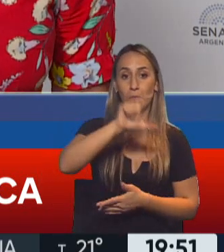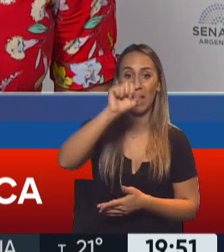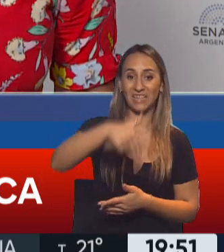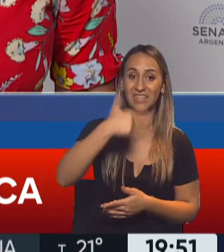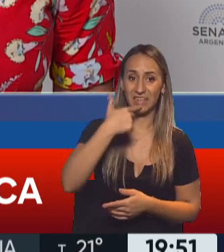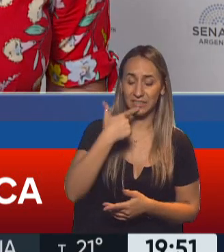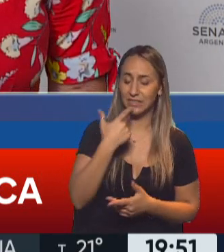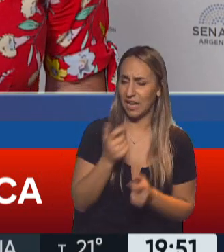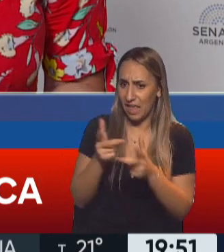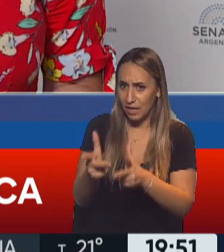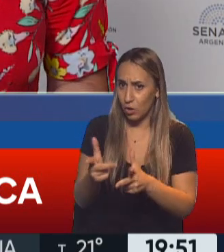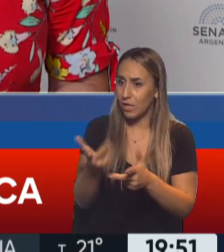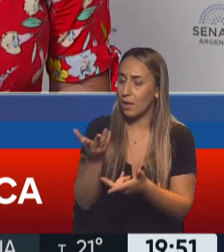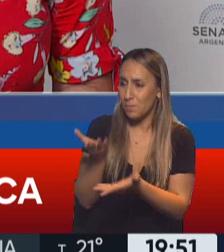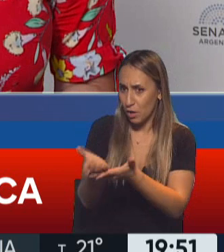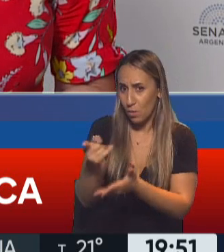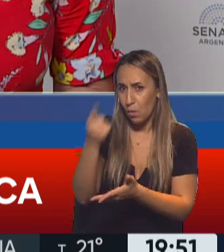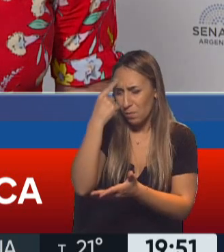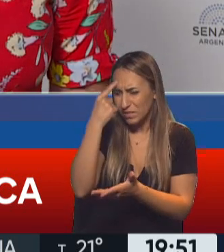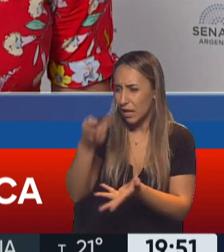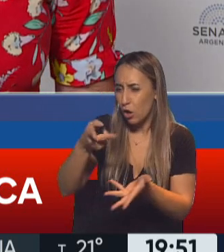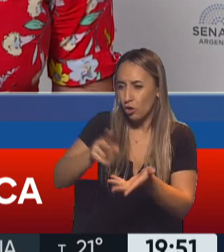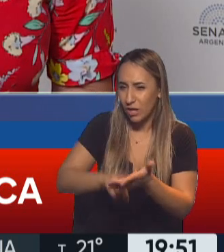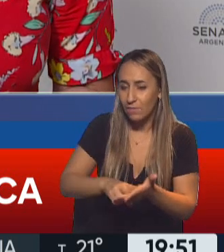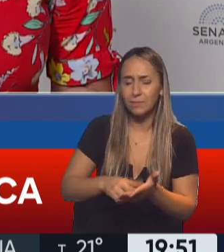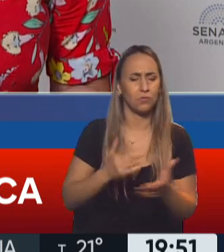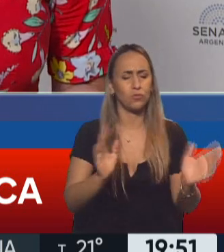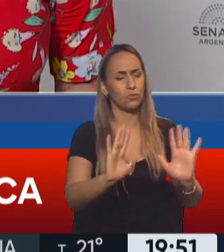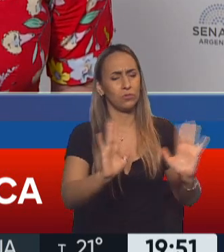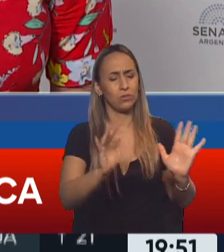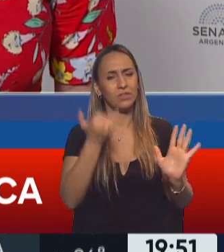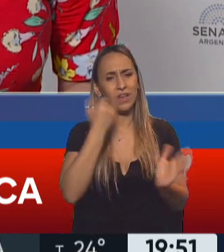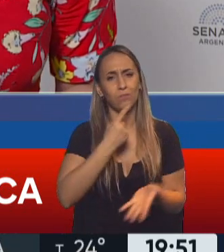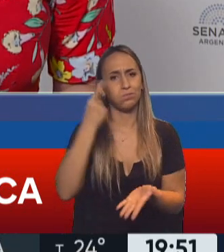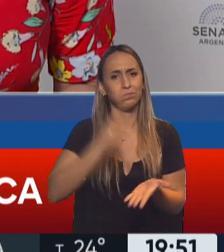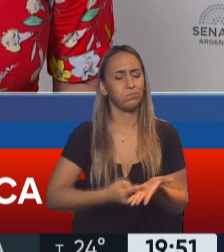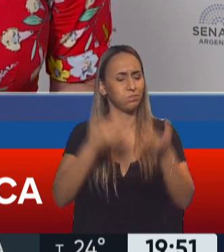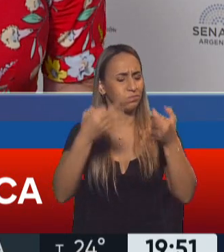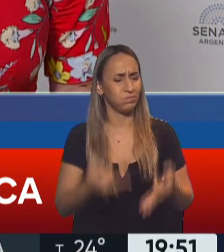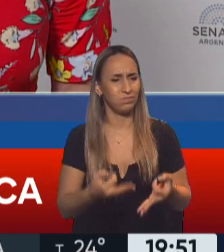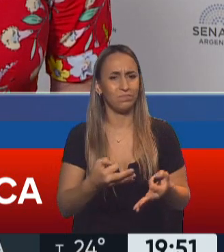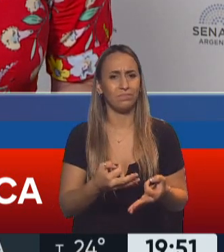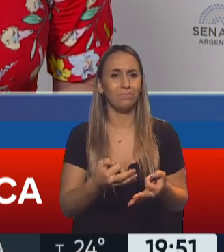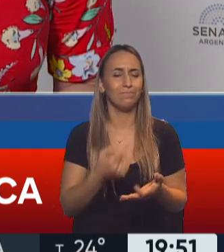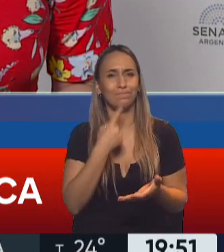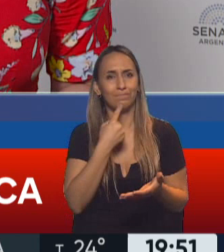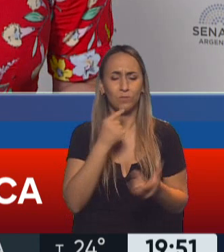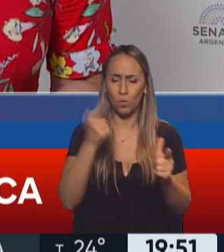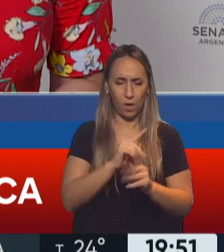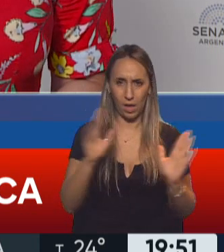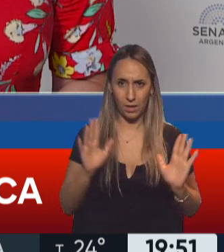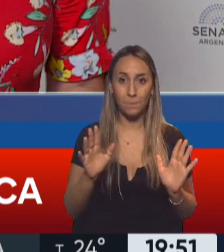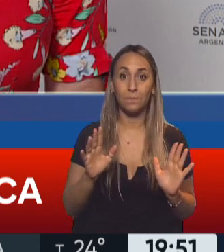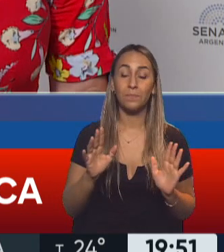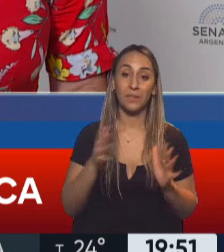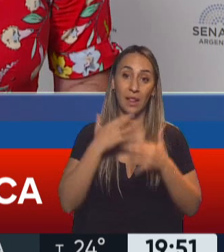ofreció a Bullrich repensar su decisión. Él dijo que no, que era irreversible. Y el momento realmente también tuvo